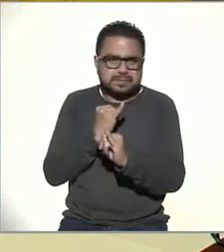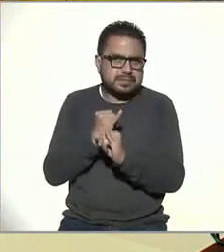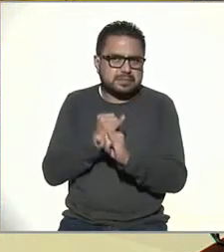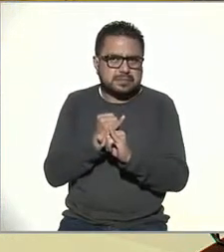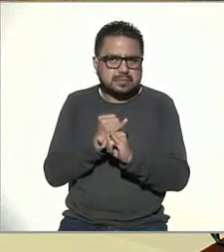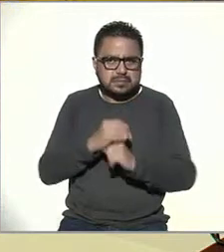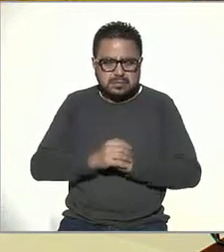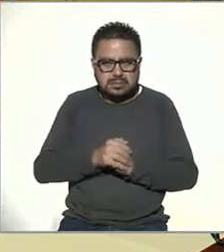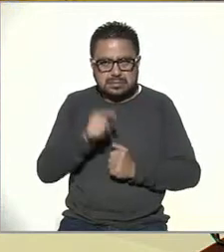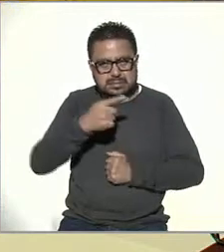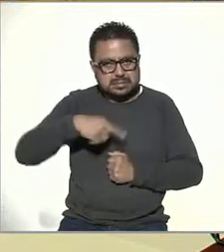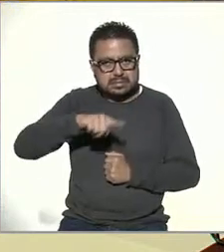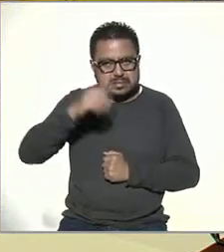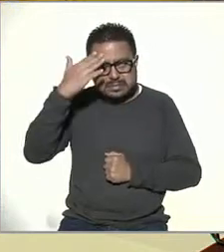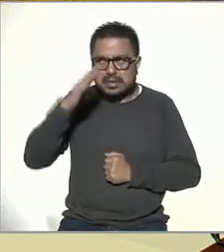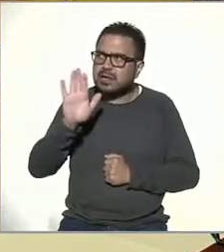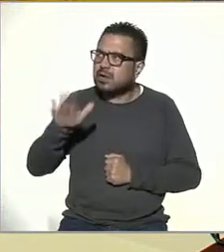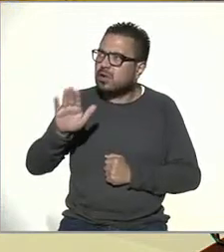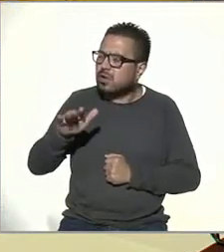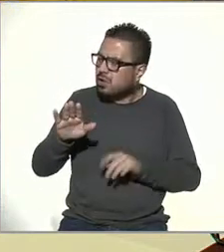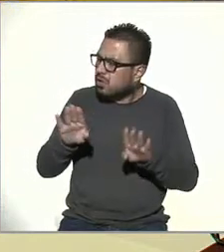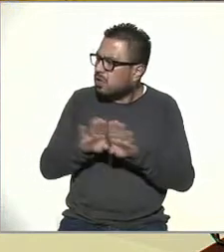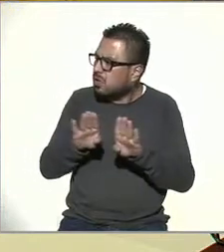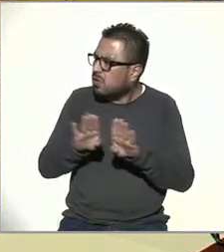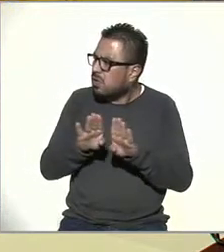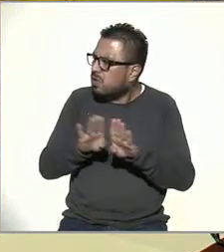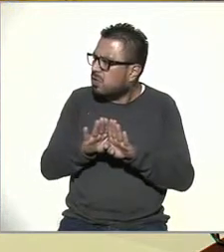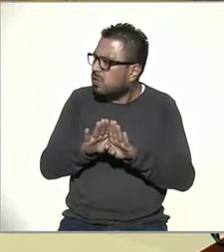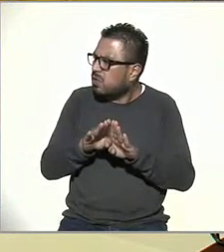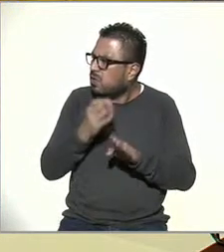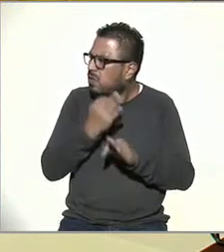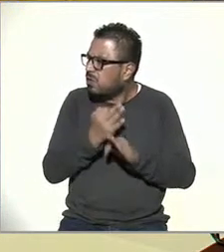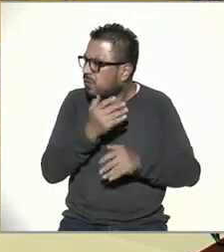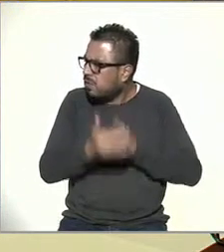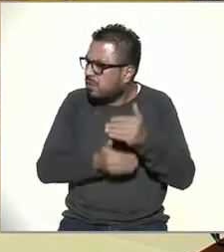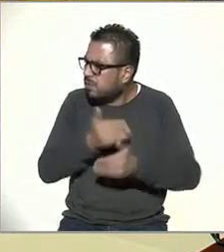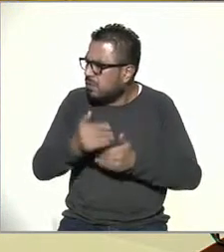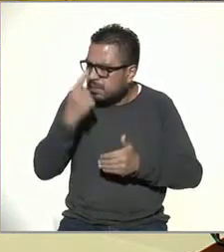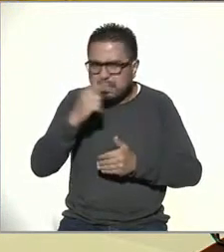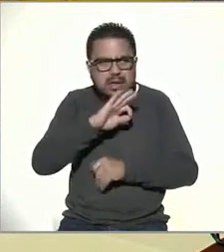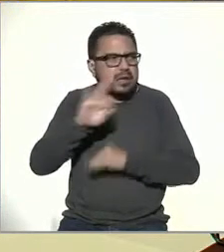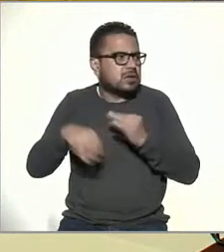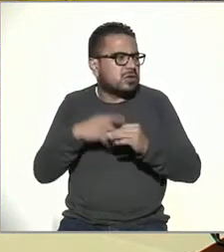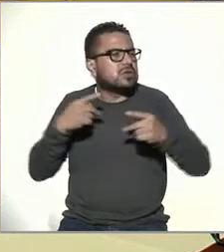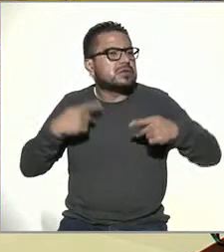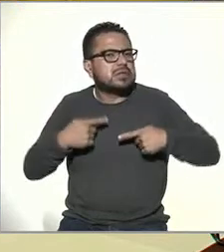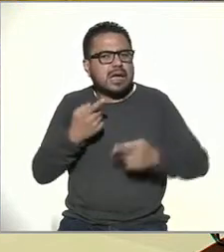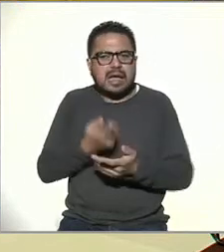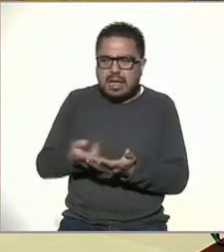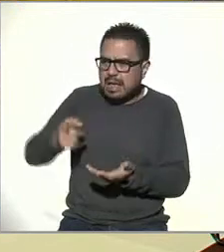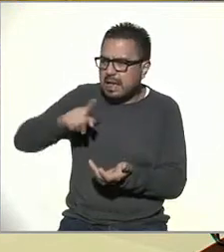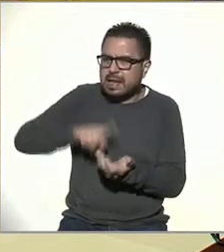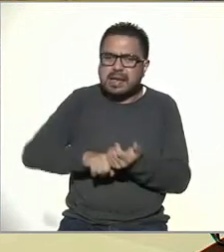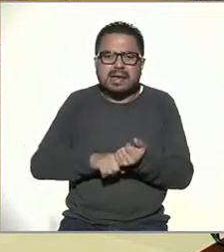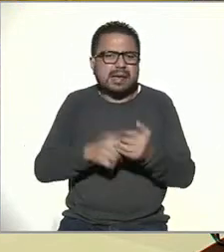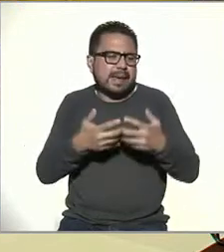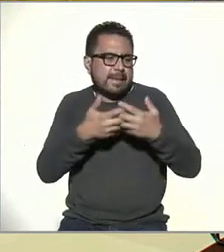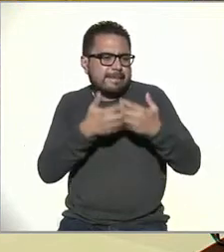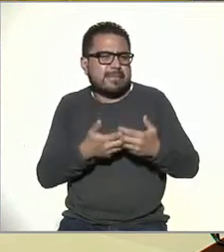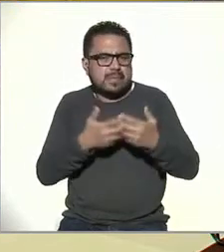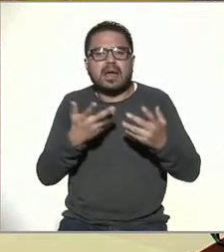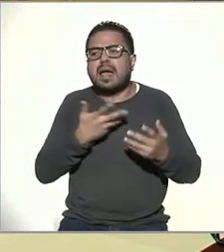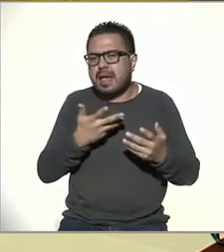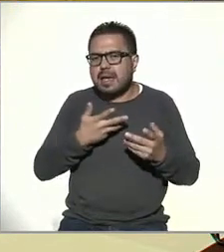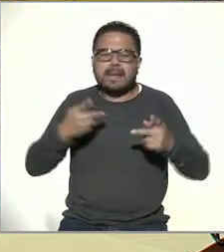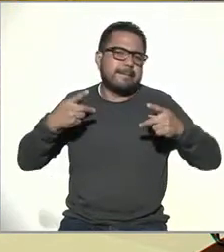Claro. Y a saber, es como, oye, ¿cómo eso permea, cómo eso fluye para nuestras sociedades? Porque detrás de las empresas hay seres